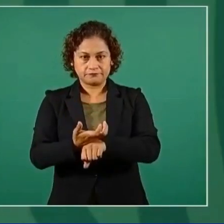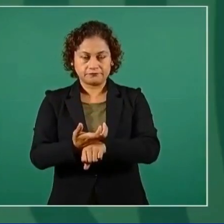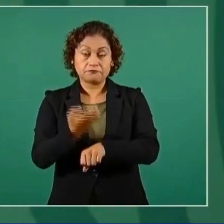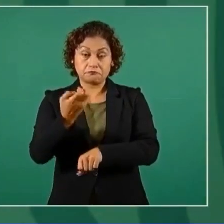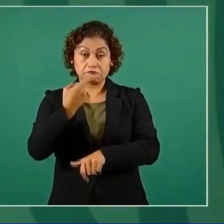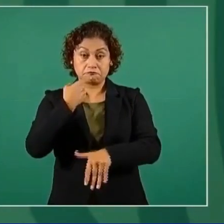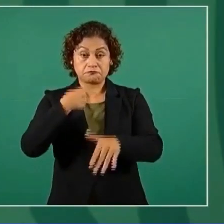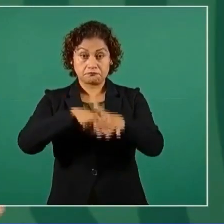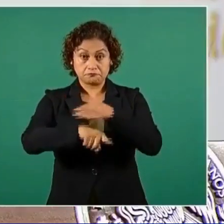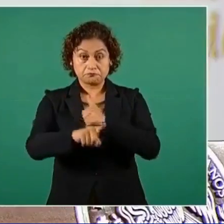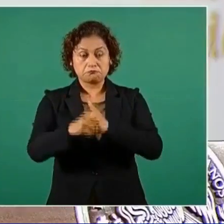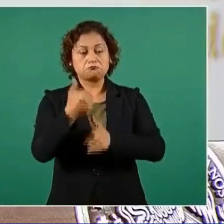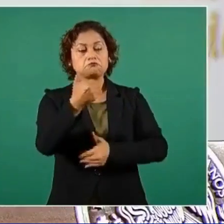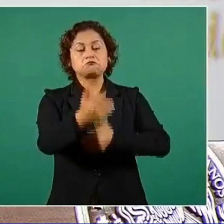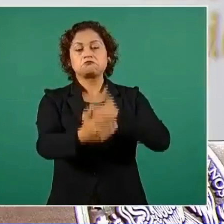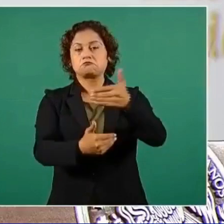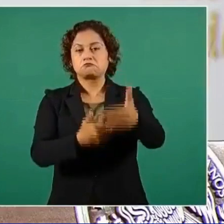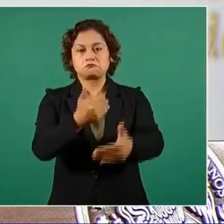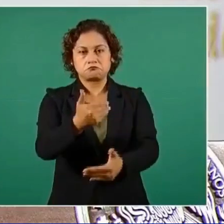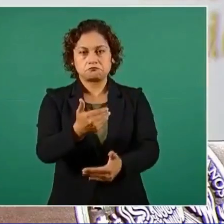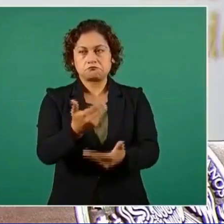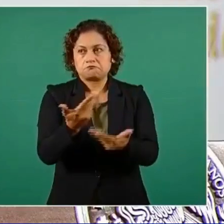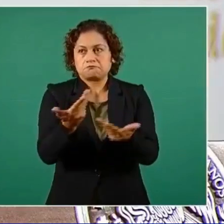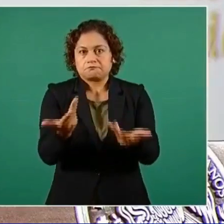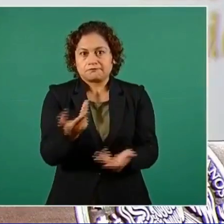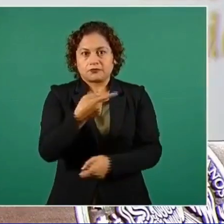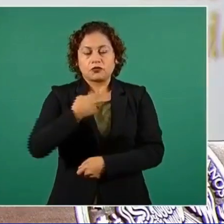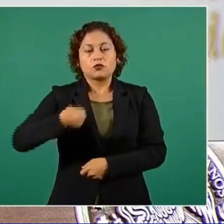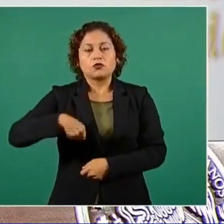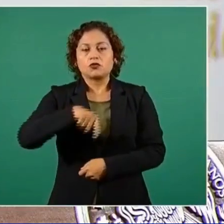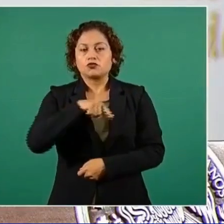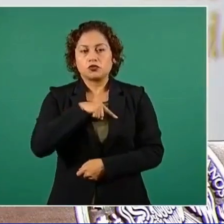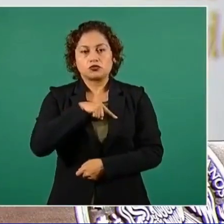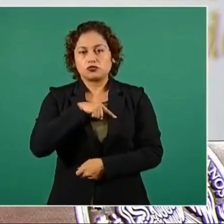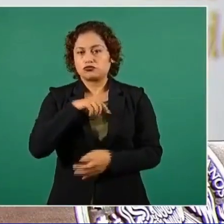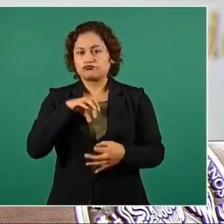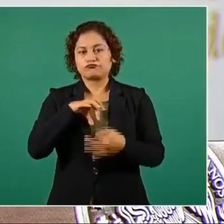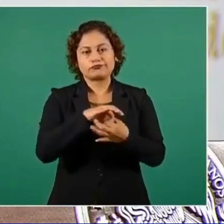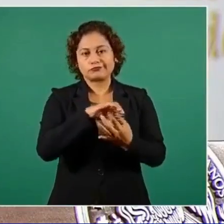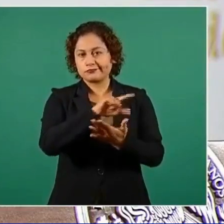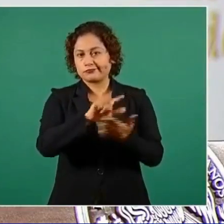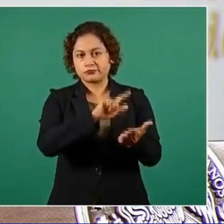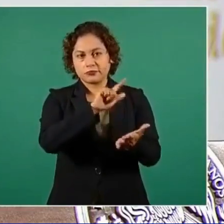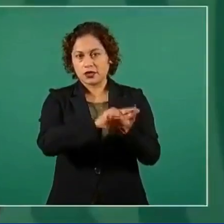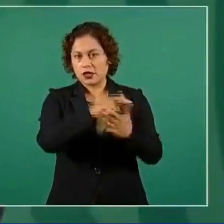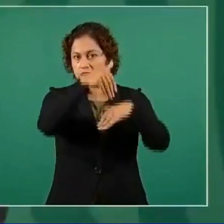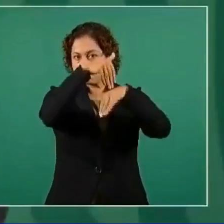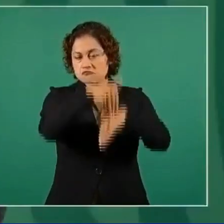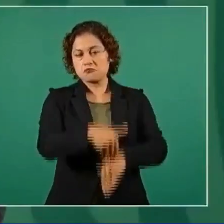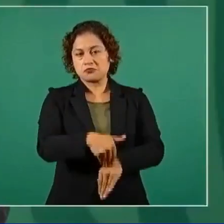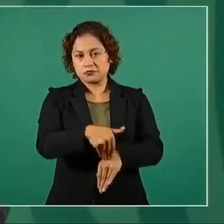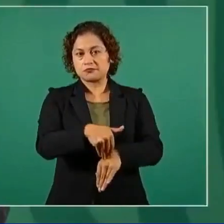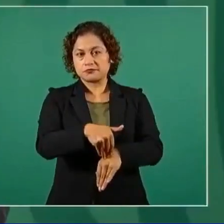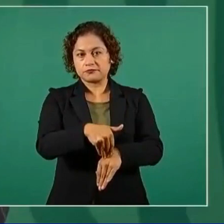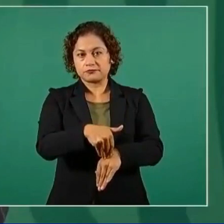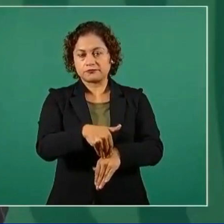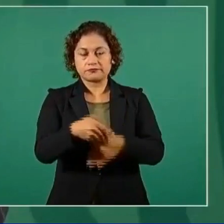y que nos apeguemos a la legalidad. es un hecho